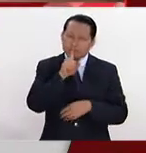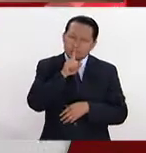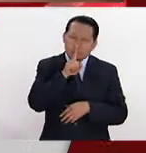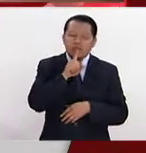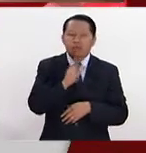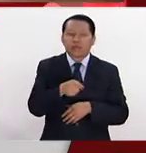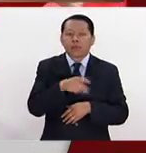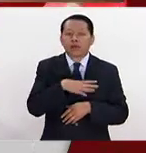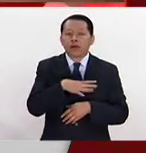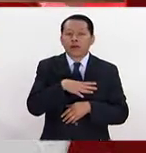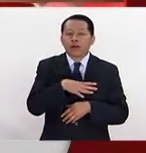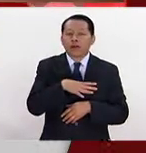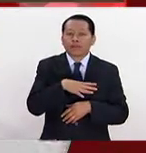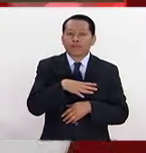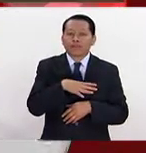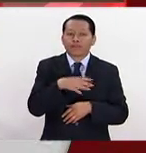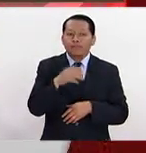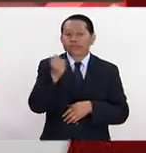los